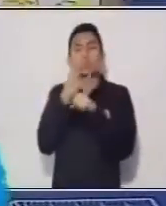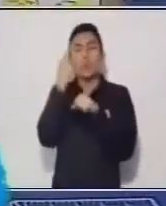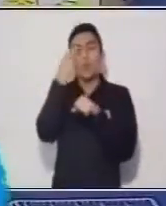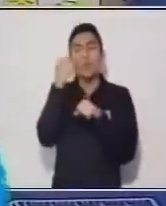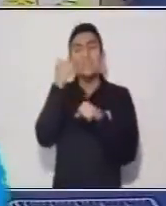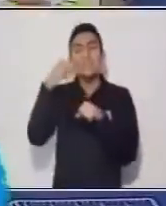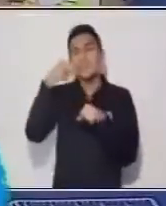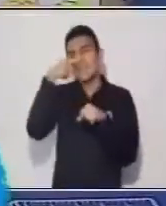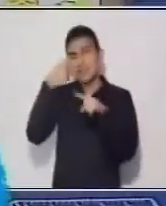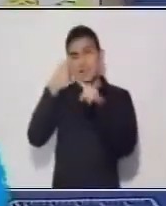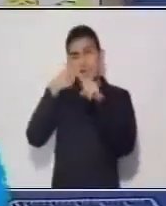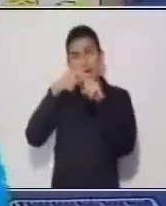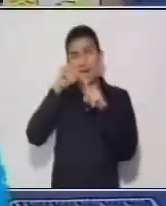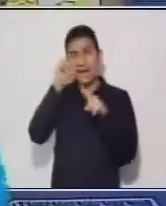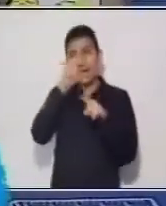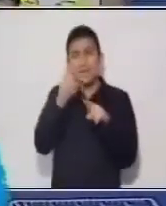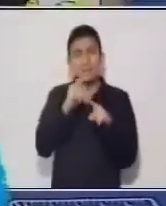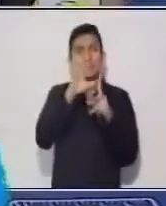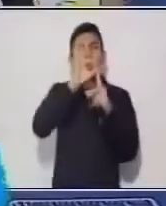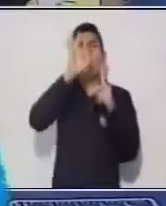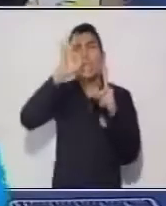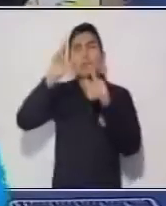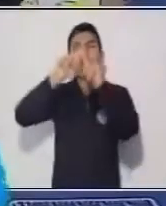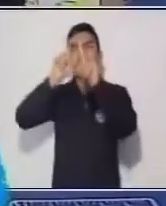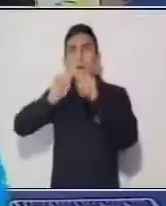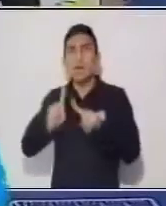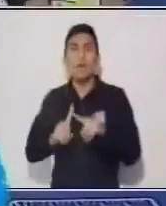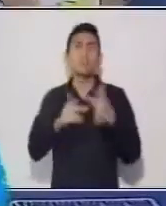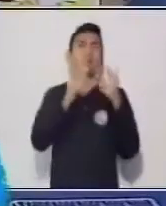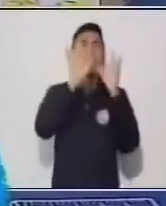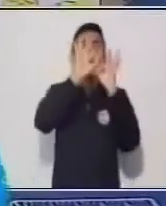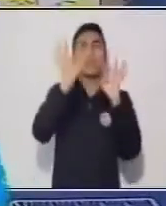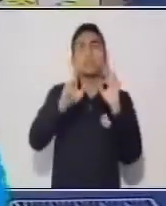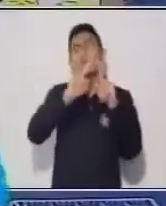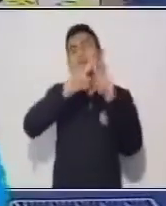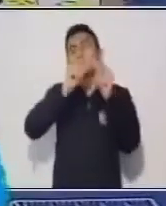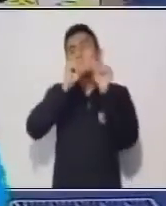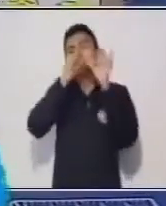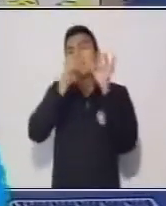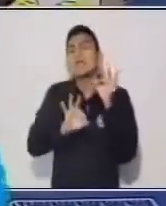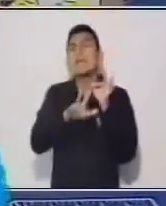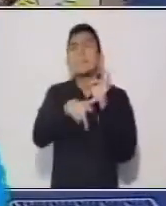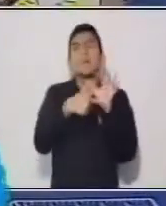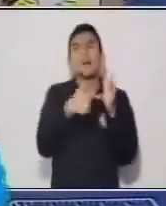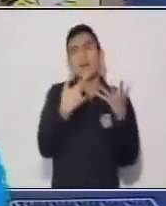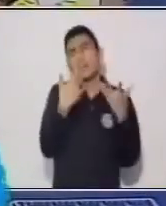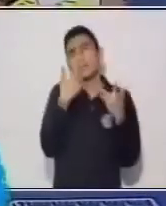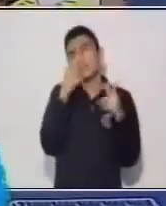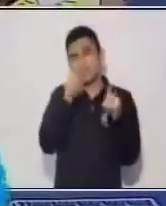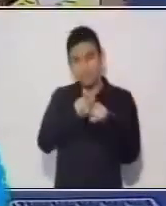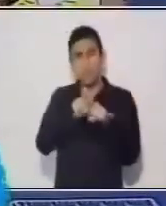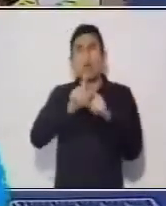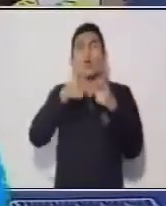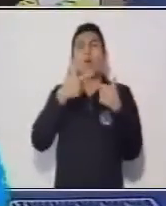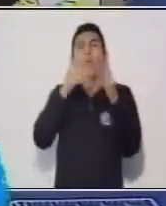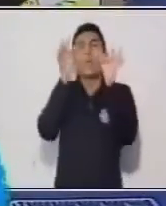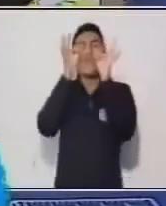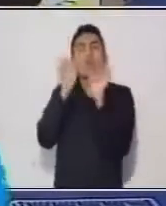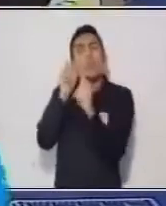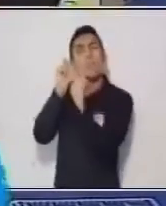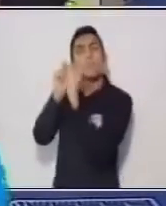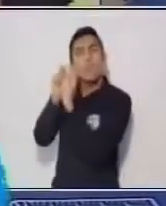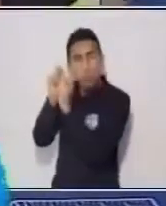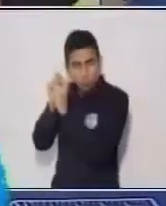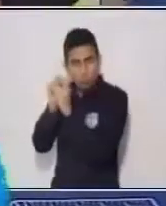oraciones subordinadas, oraciones simples. También los signos de puntuación que caen